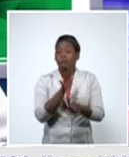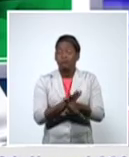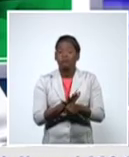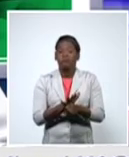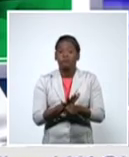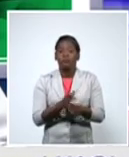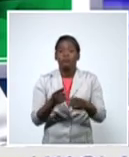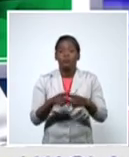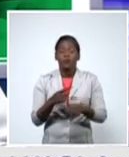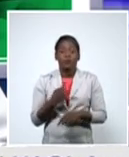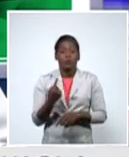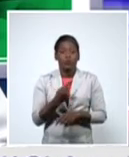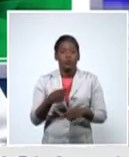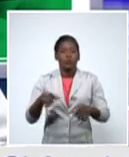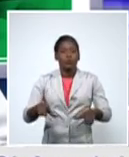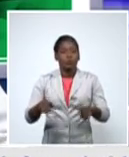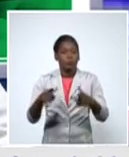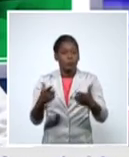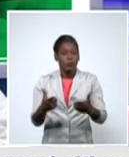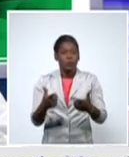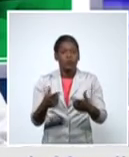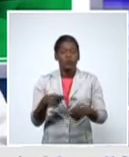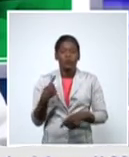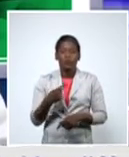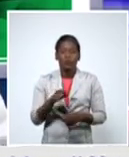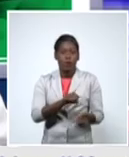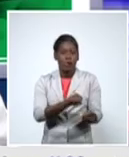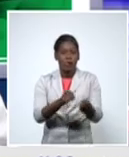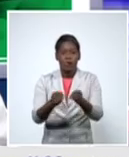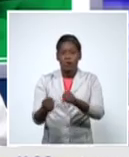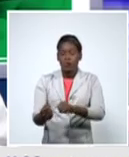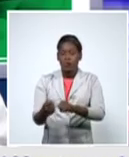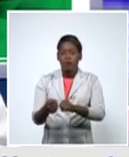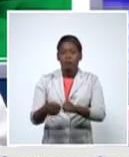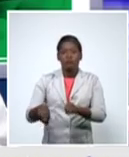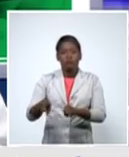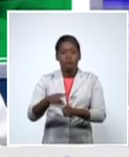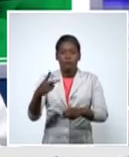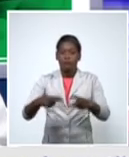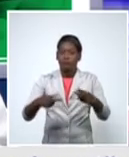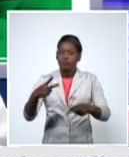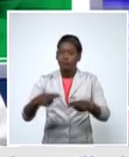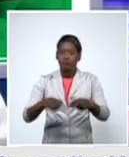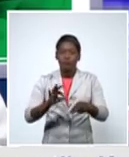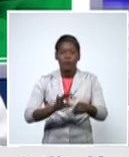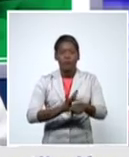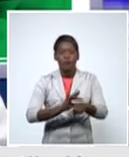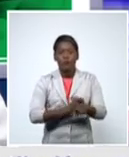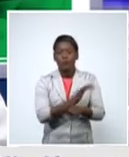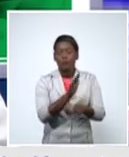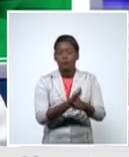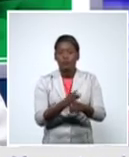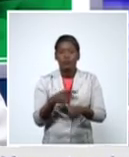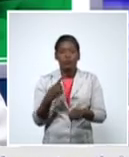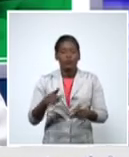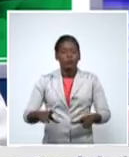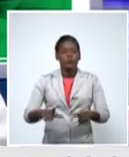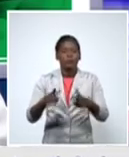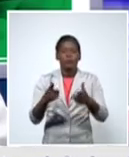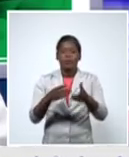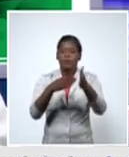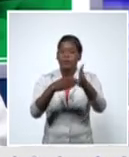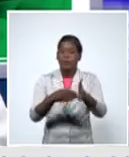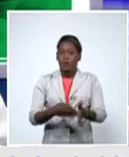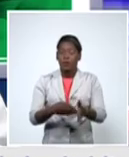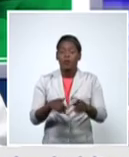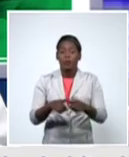indiscutiblemente vamos a seguir cerrando filas vamos a seguir cumpliendo o vamos a cumplir ya un número mayor de